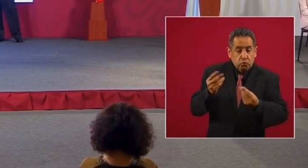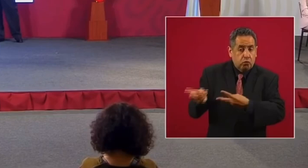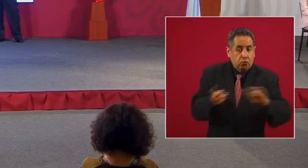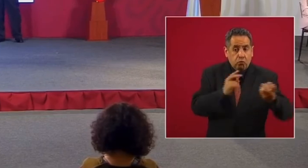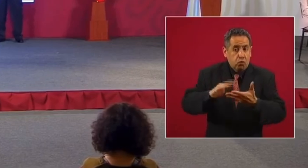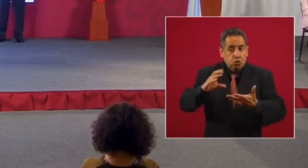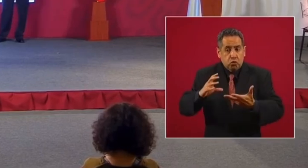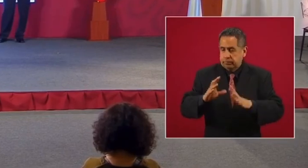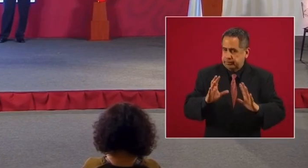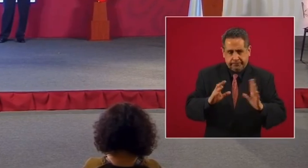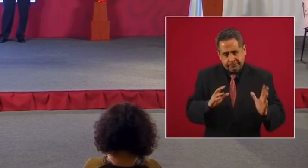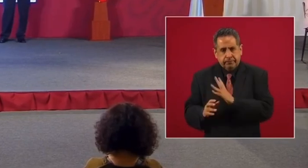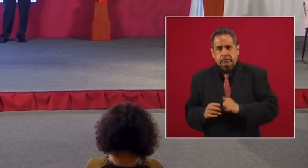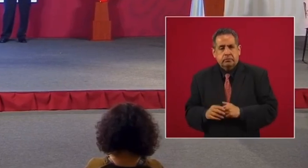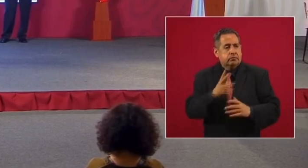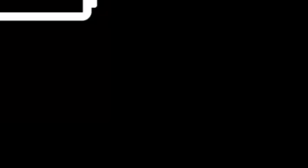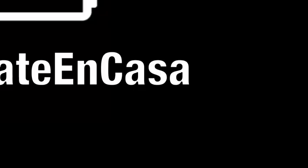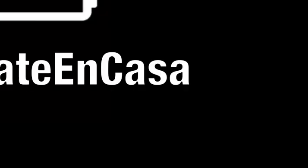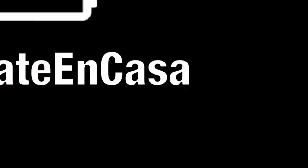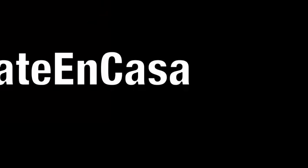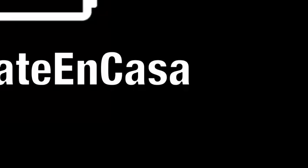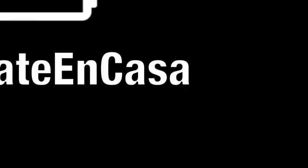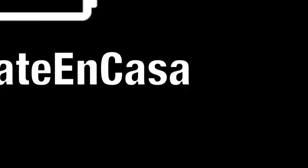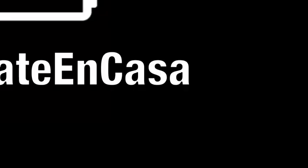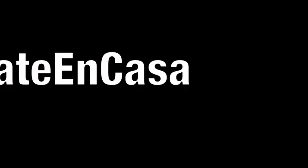por el caño de la corrupción.